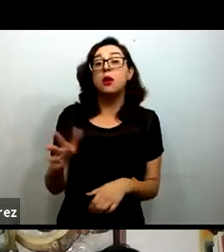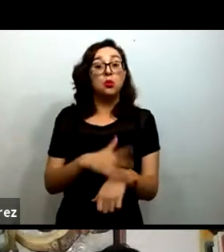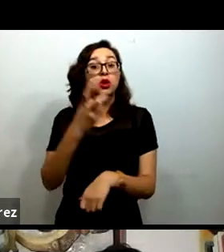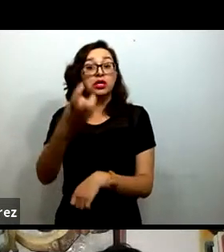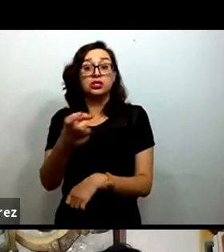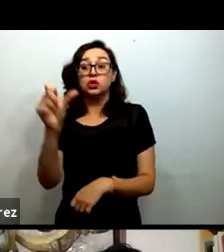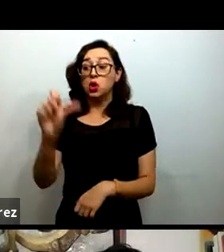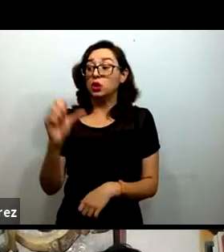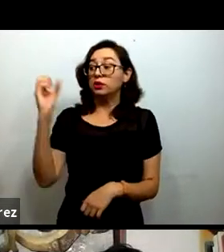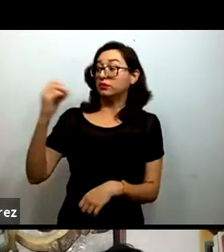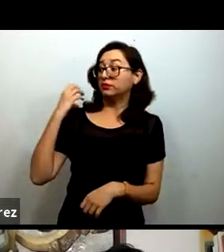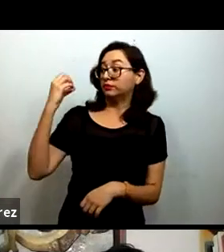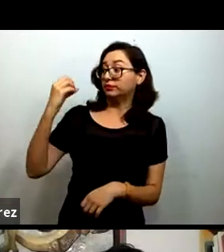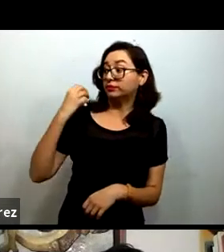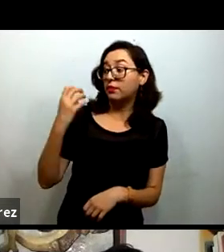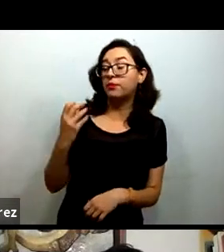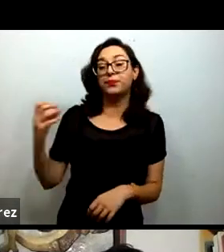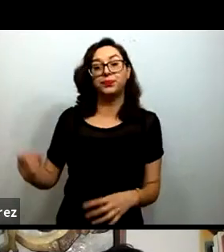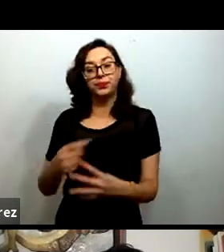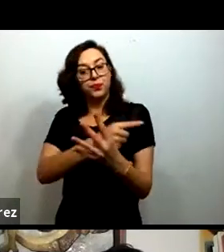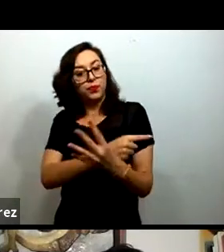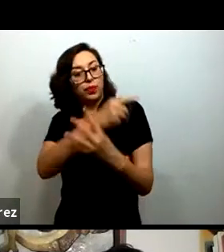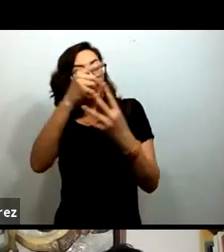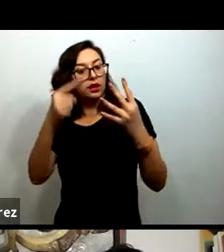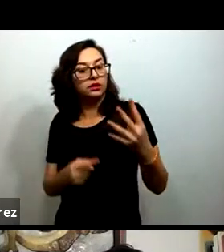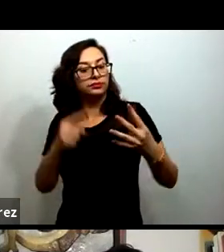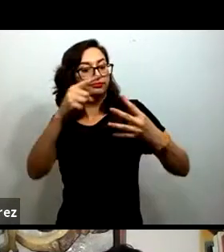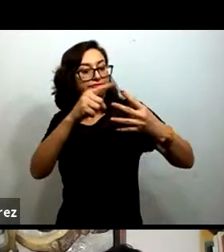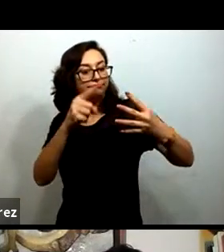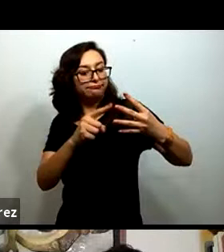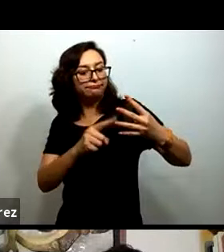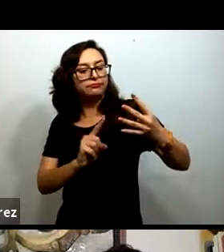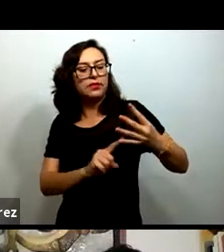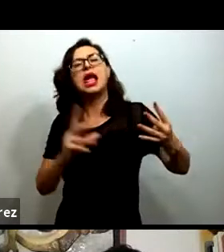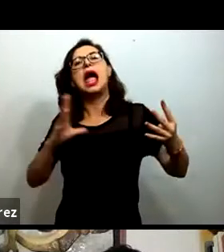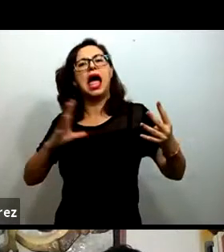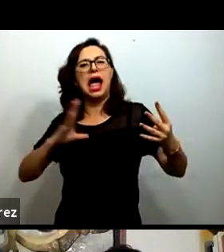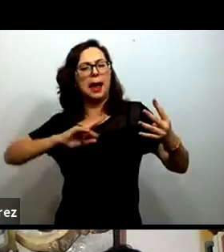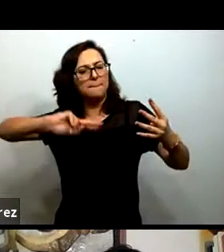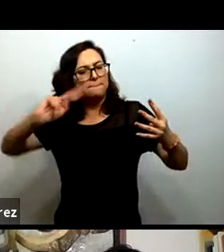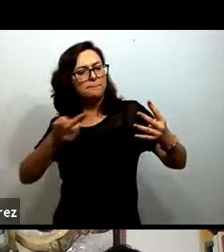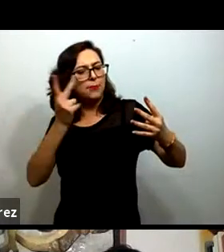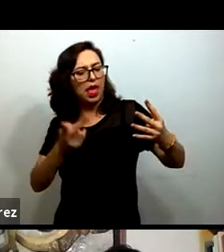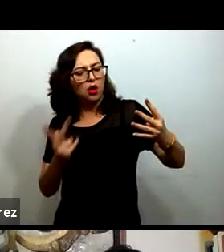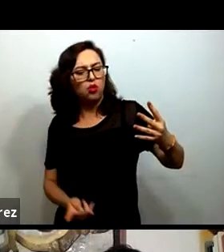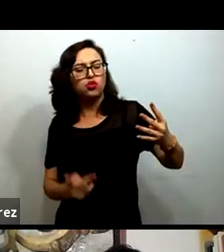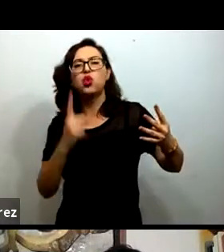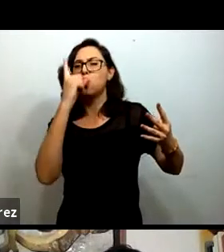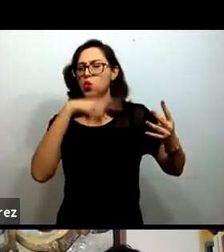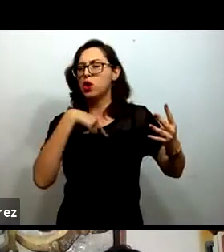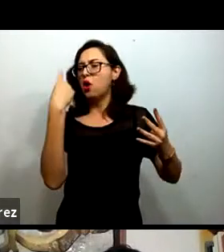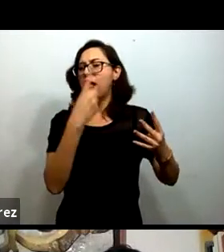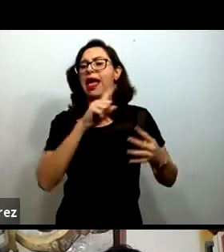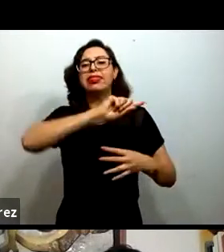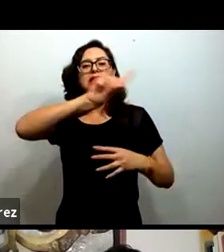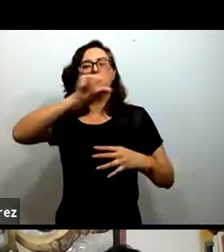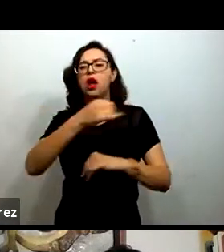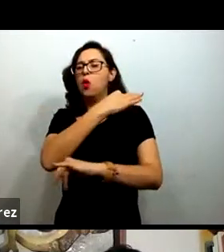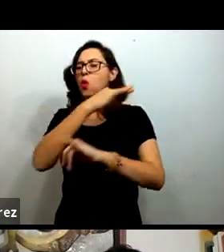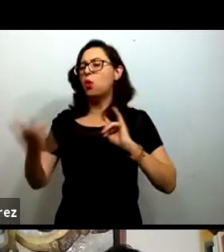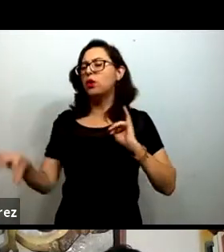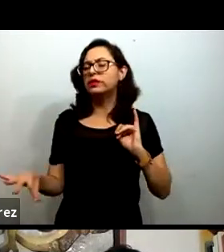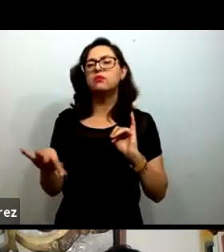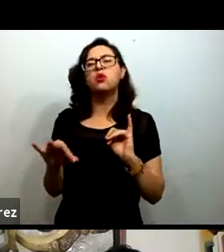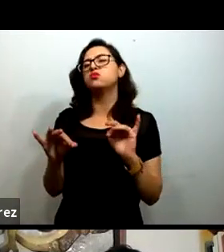primera hora empezaremos con algunas preguntas puntuales para ellas y dejaremos algunos minutos al final para preguntas de la audiencia, del